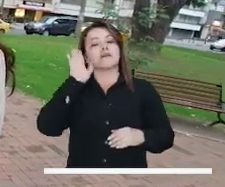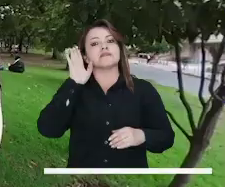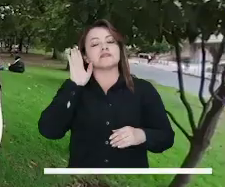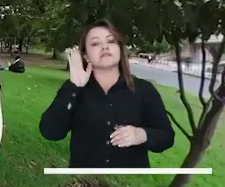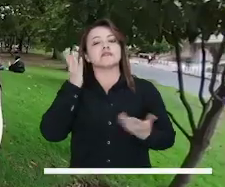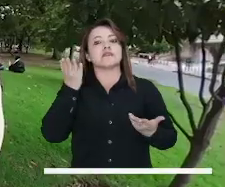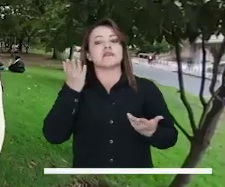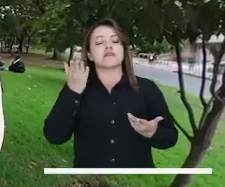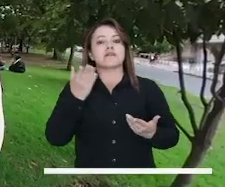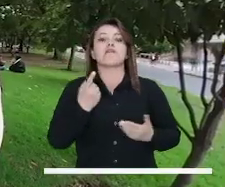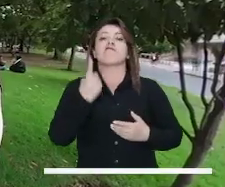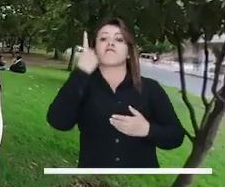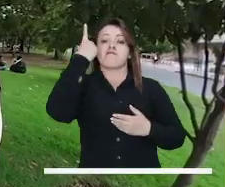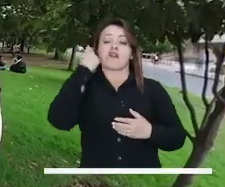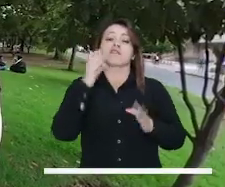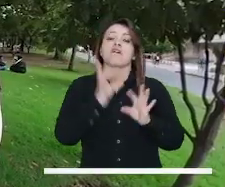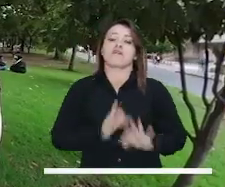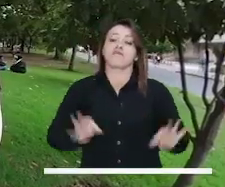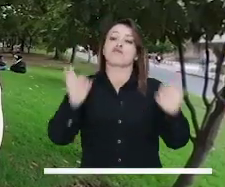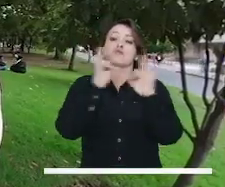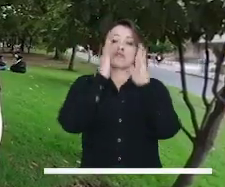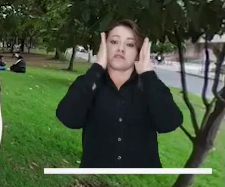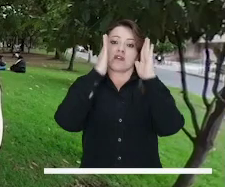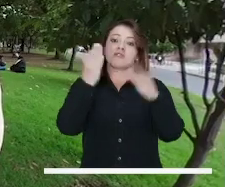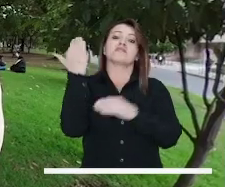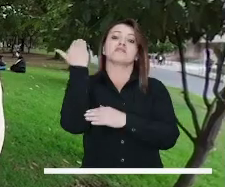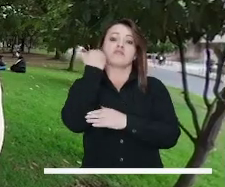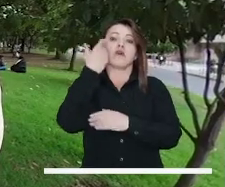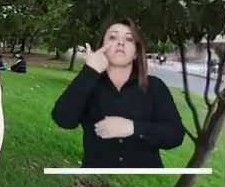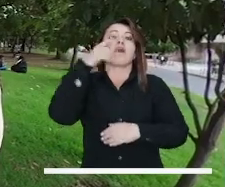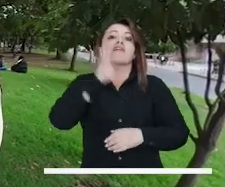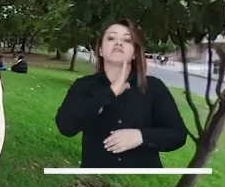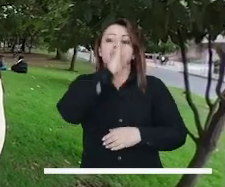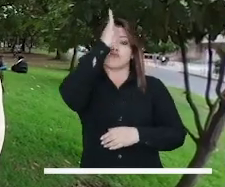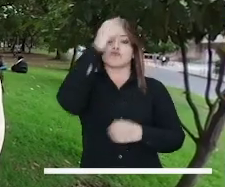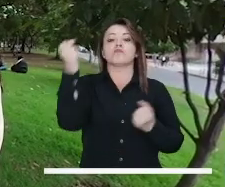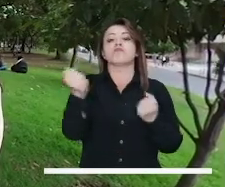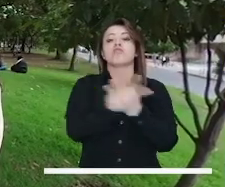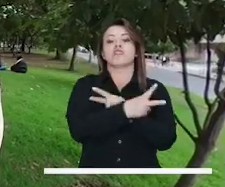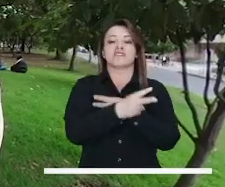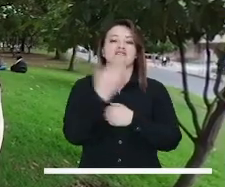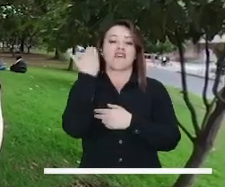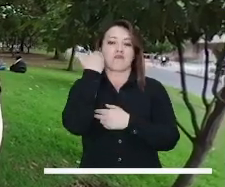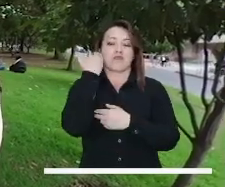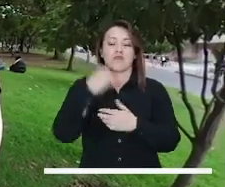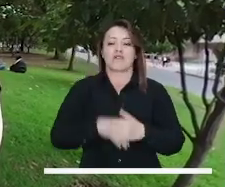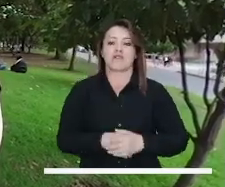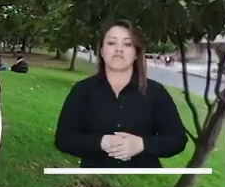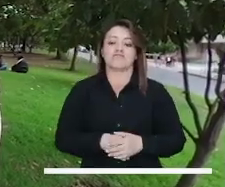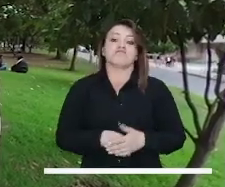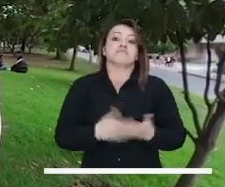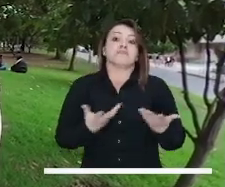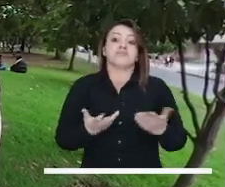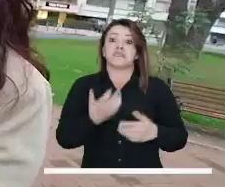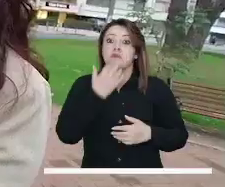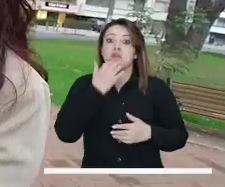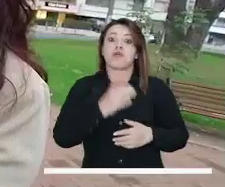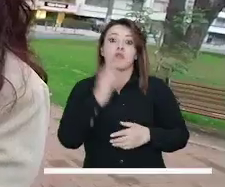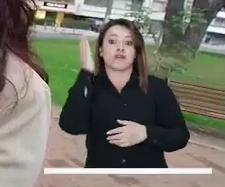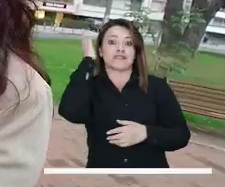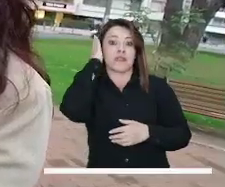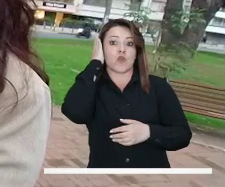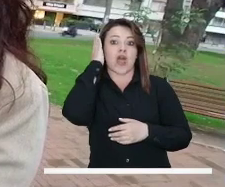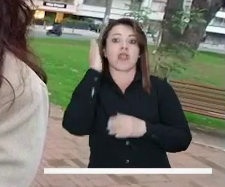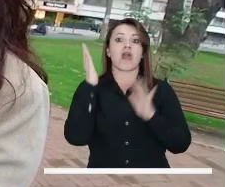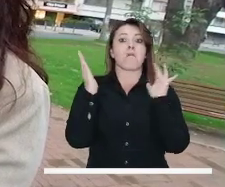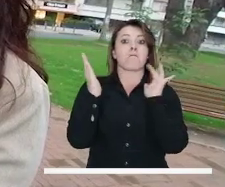grandes. Y yo creo que es por una cuestión de que no se le da la importancia ni la relevancia porque ya la gente está muy acostumbrada. Y